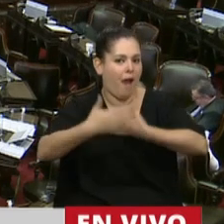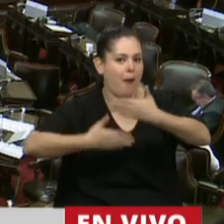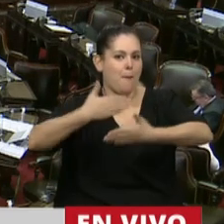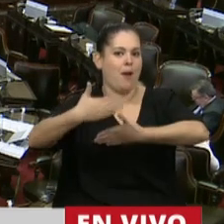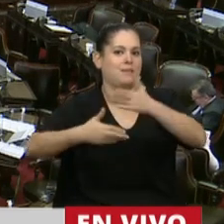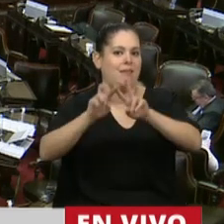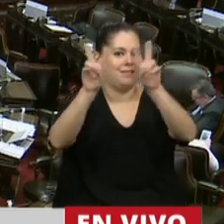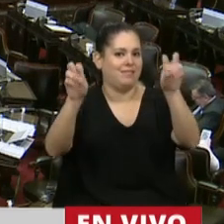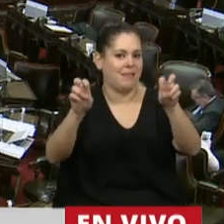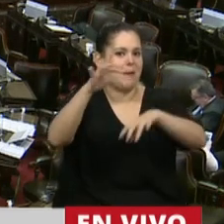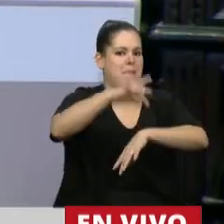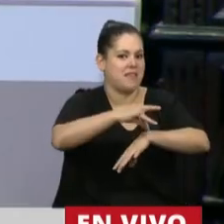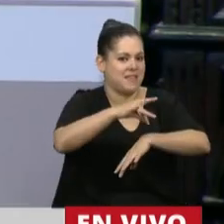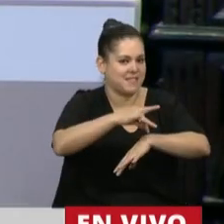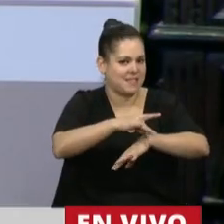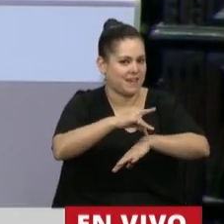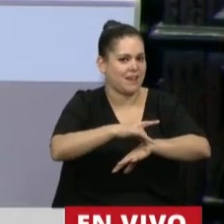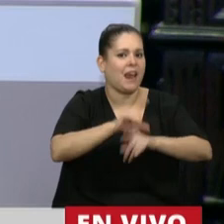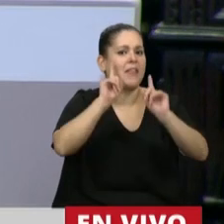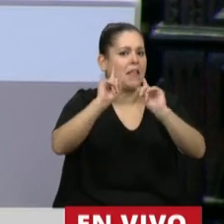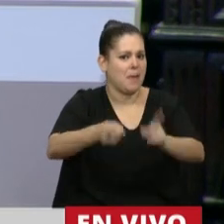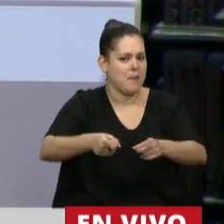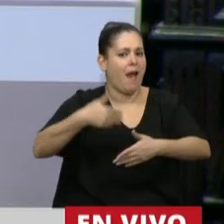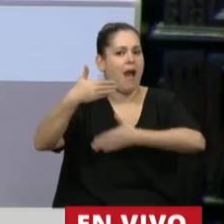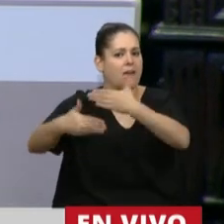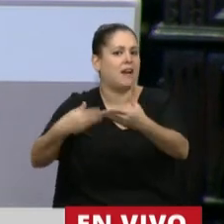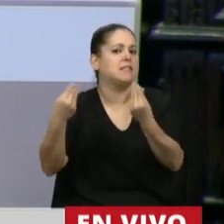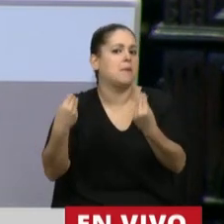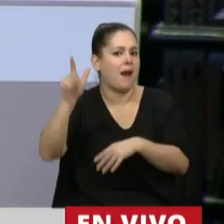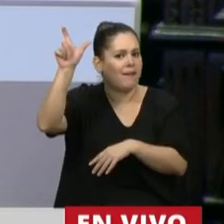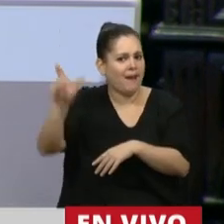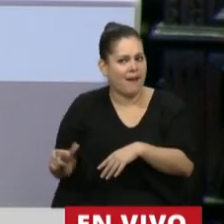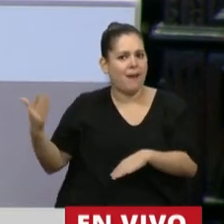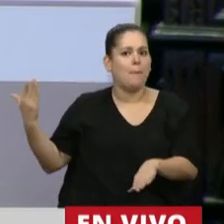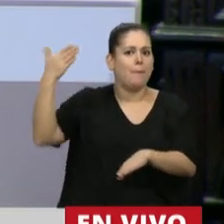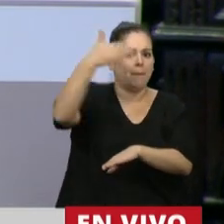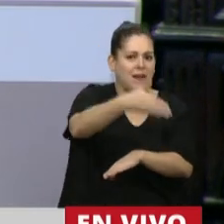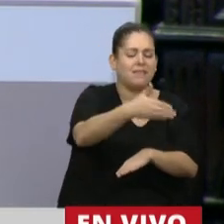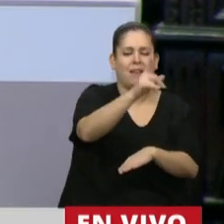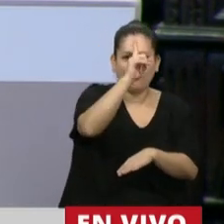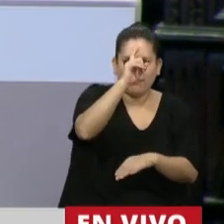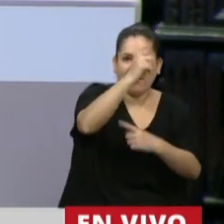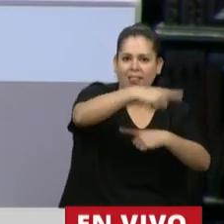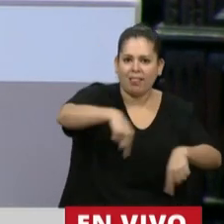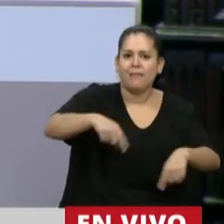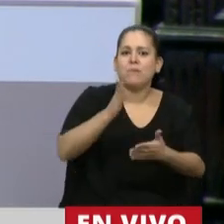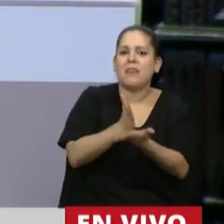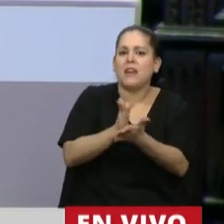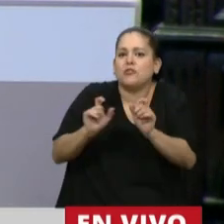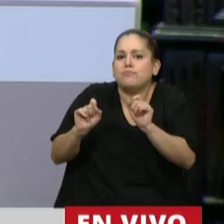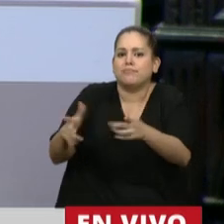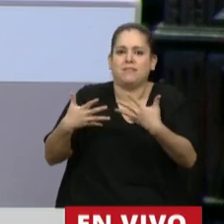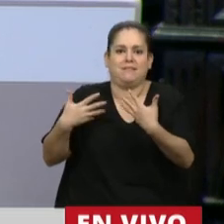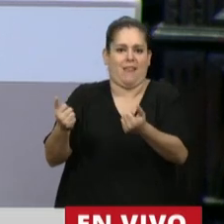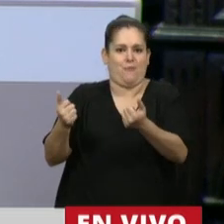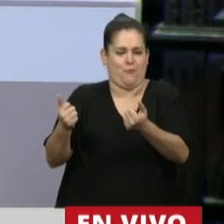y un gran avance sobre todo desde el punto de vista del paciente y el derecho al acceso a la salud. Y hay